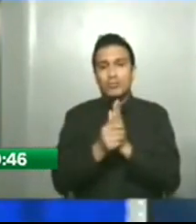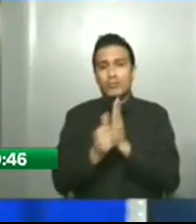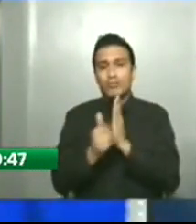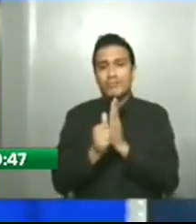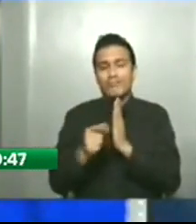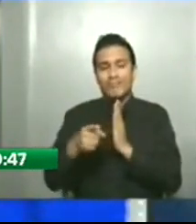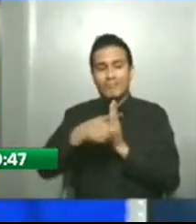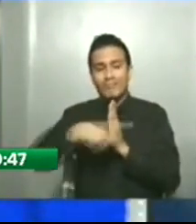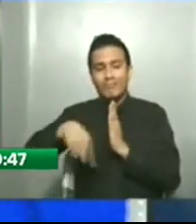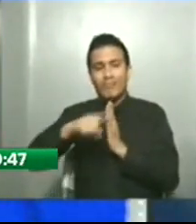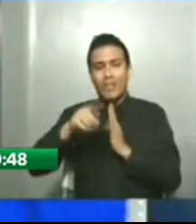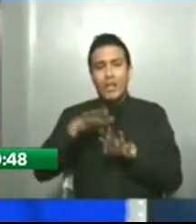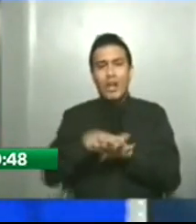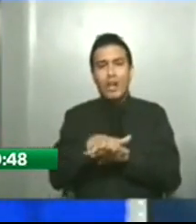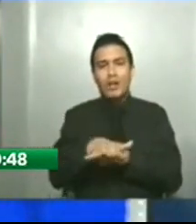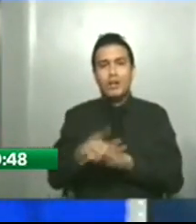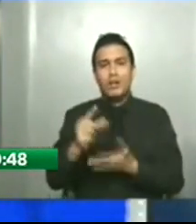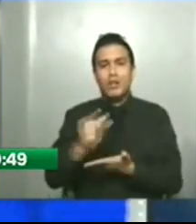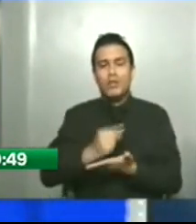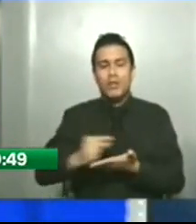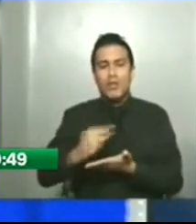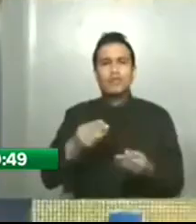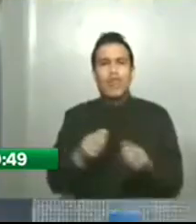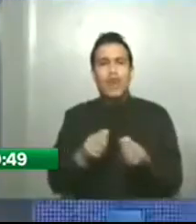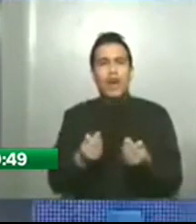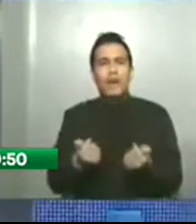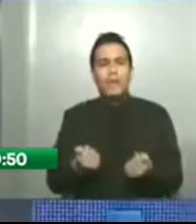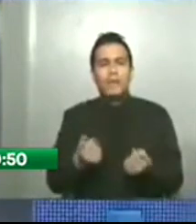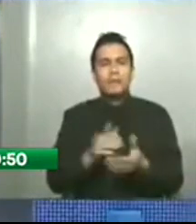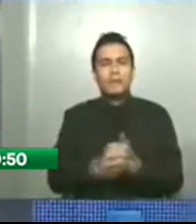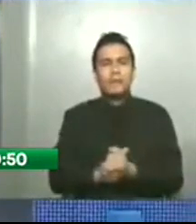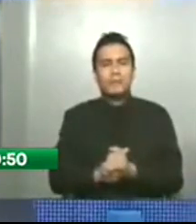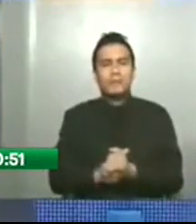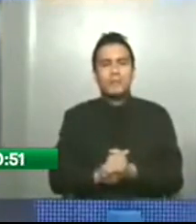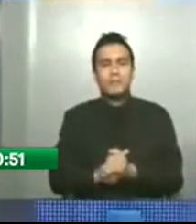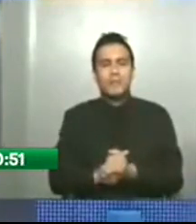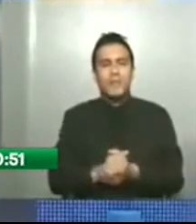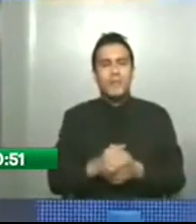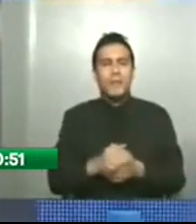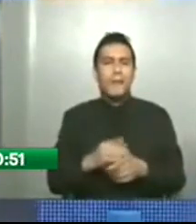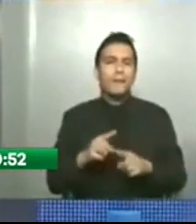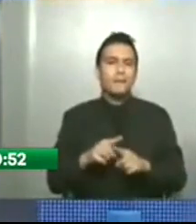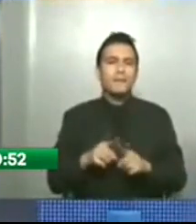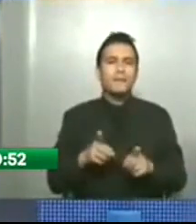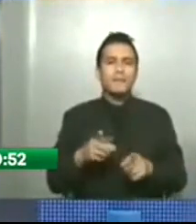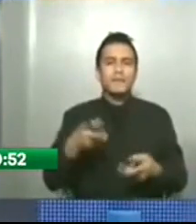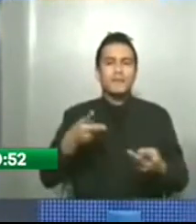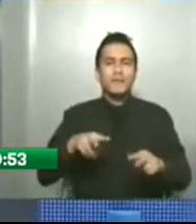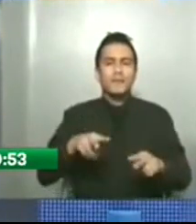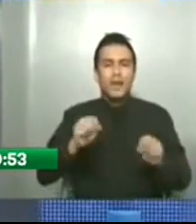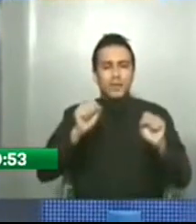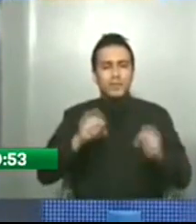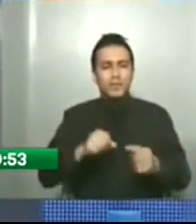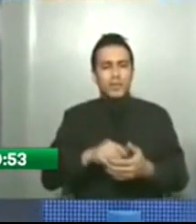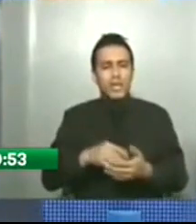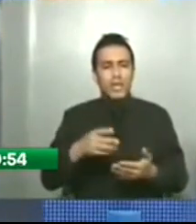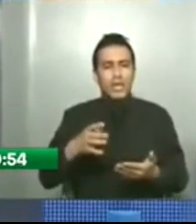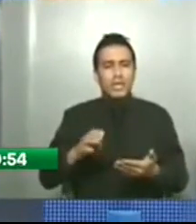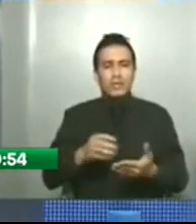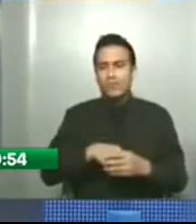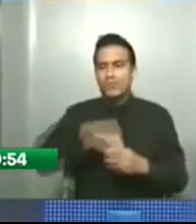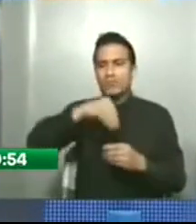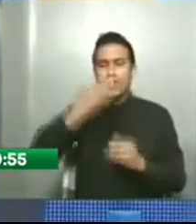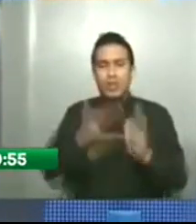a la revolución ciudadana de la Liza 5, Marcela Guiñaga, le tocó el turno con el representante del movimiento Democracia Sí, Lista 20,